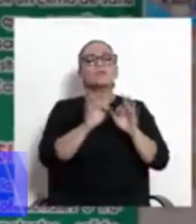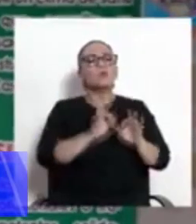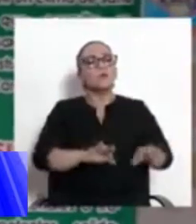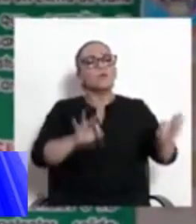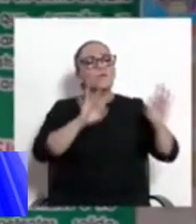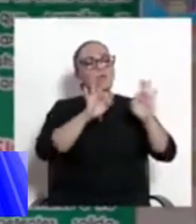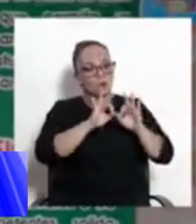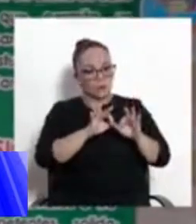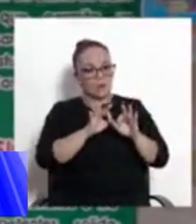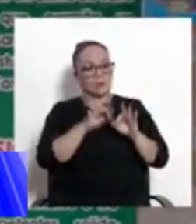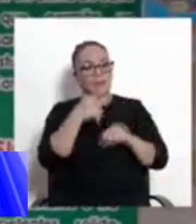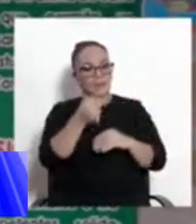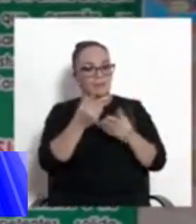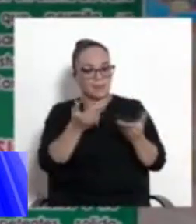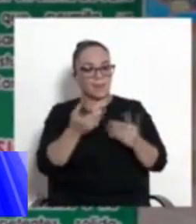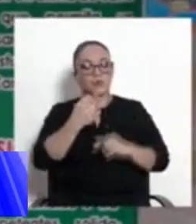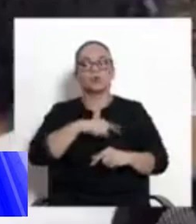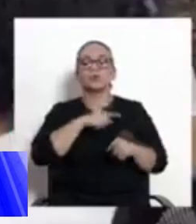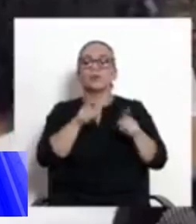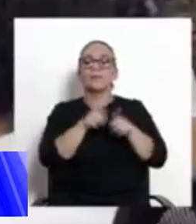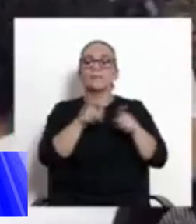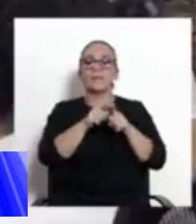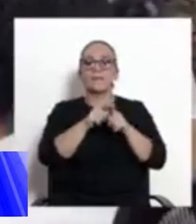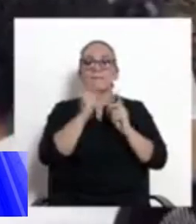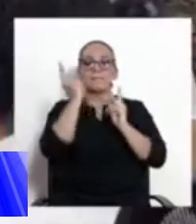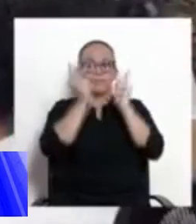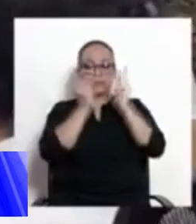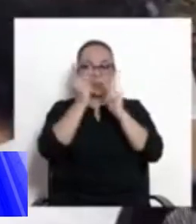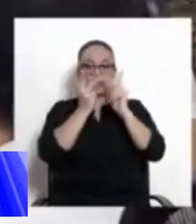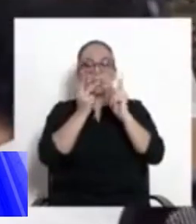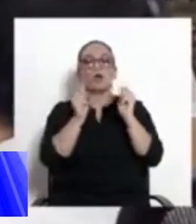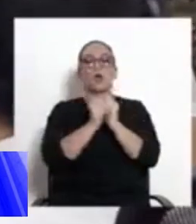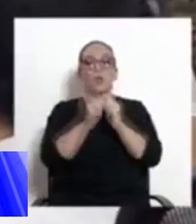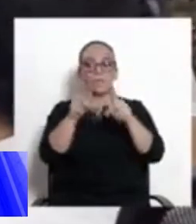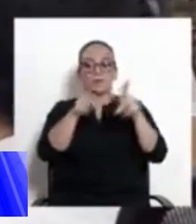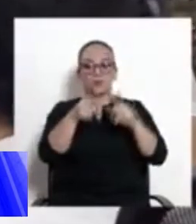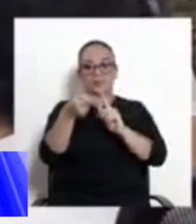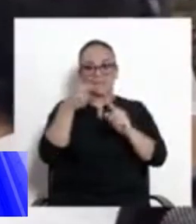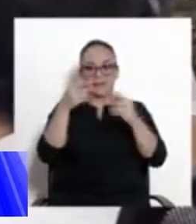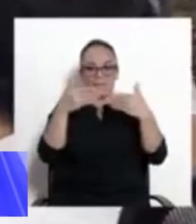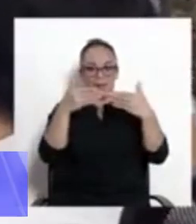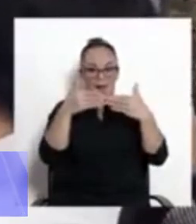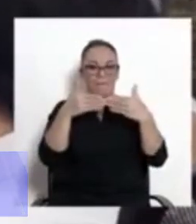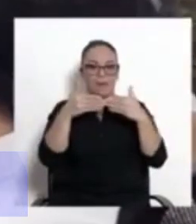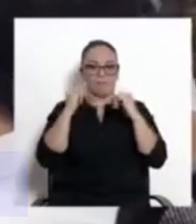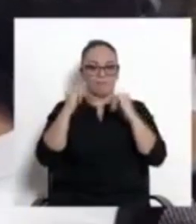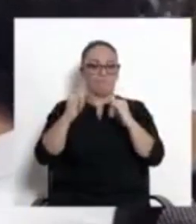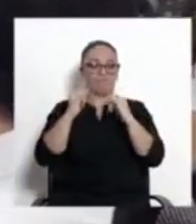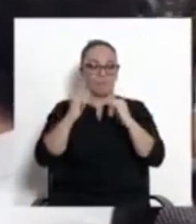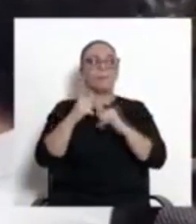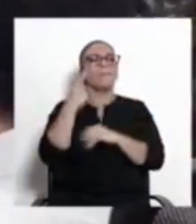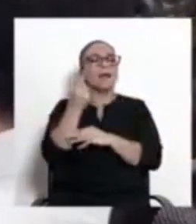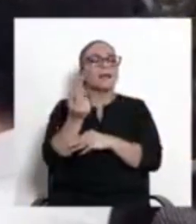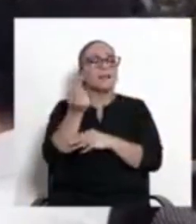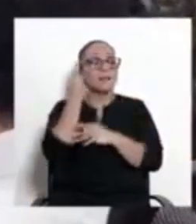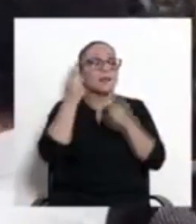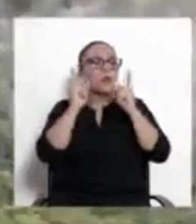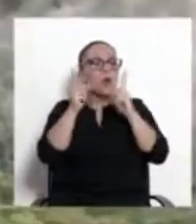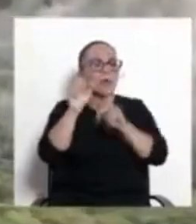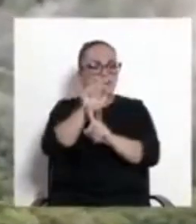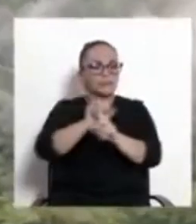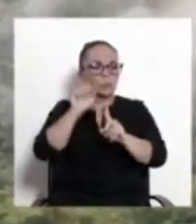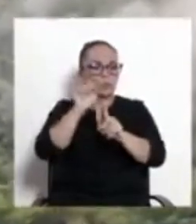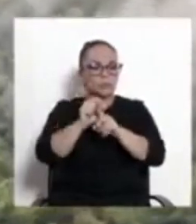Importante destacar que también tuvimos una visita con nuestros homólogos panameños, visitando y entendiendo qué vale es el fenómeno